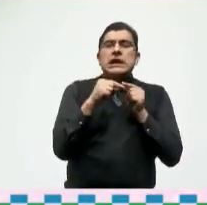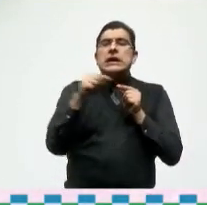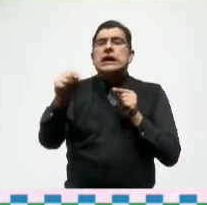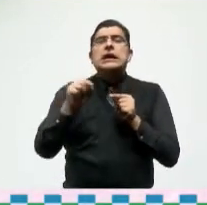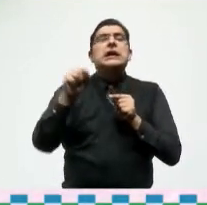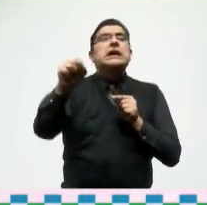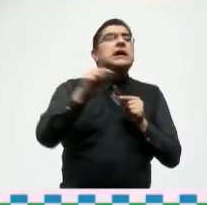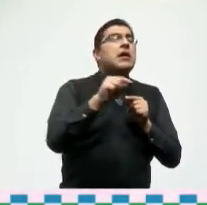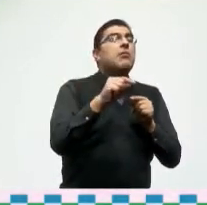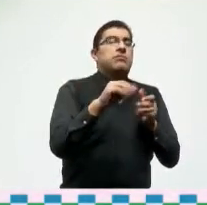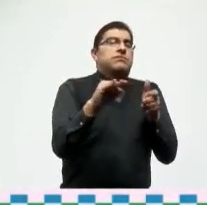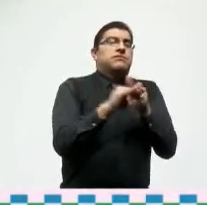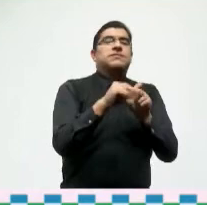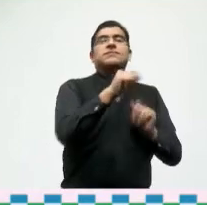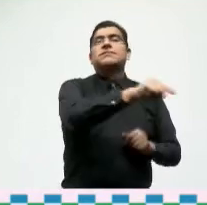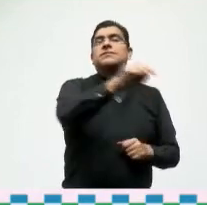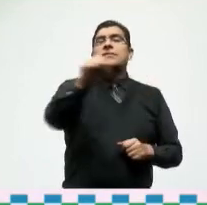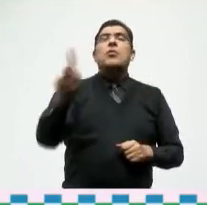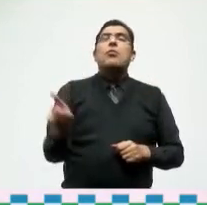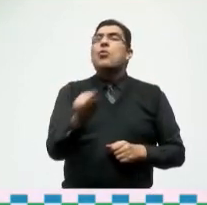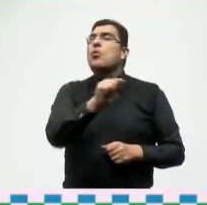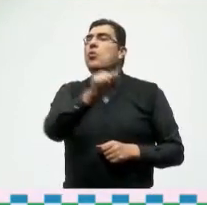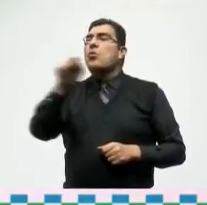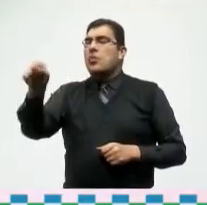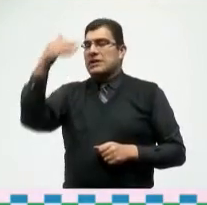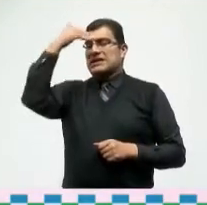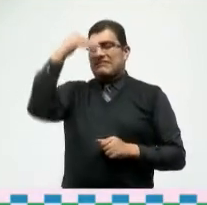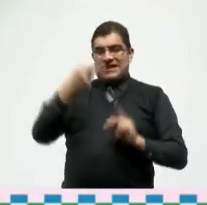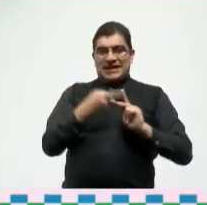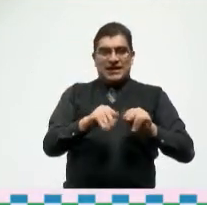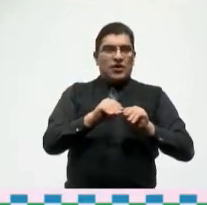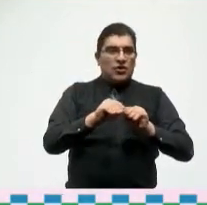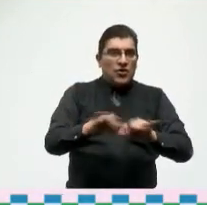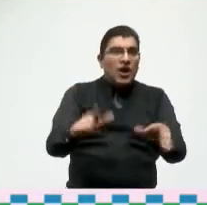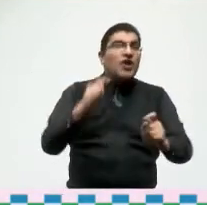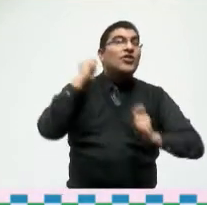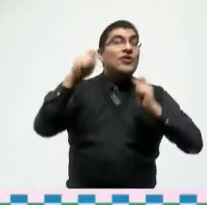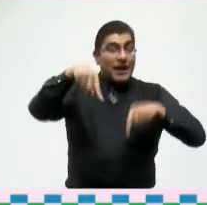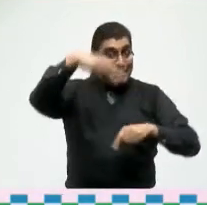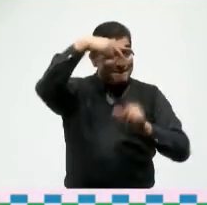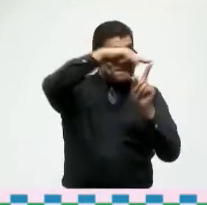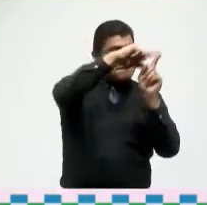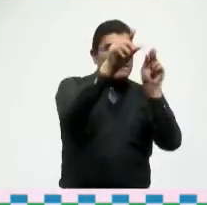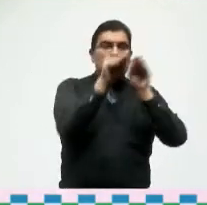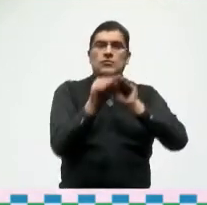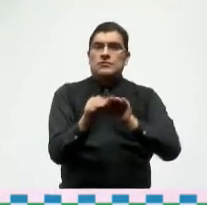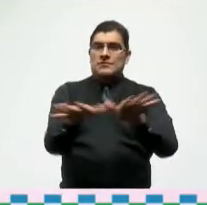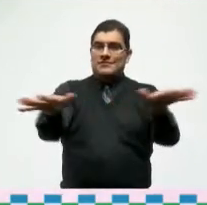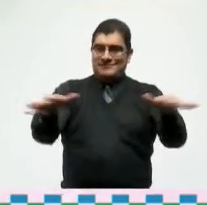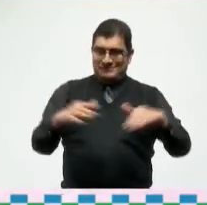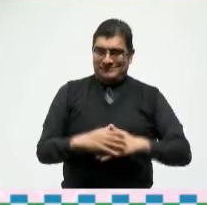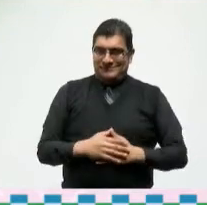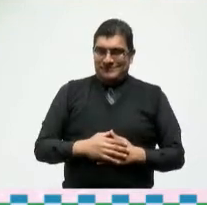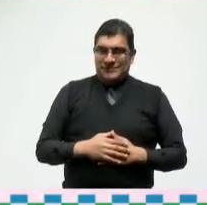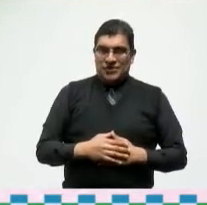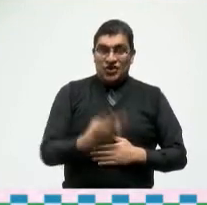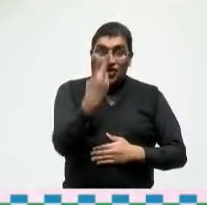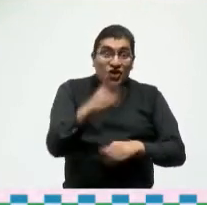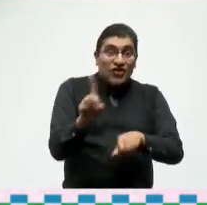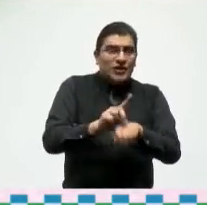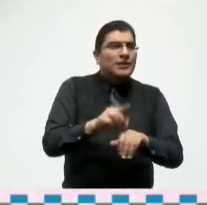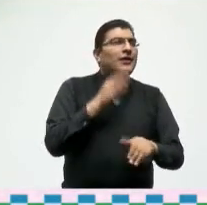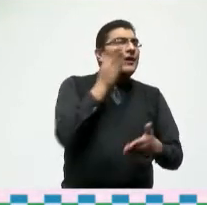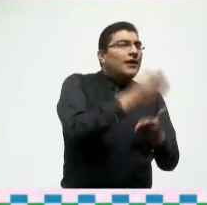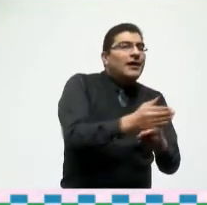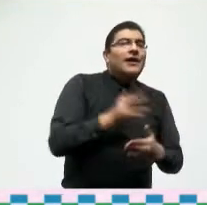a destinos cercanos en el inicio de la actividad turística nacional tendremos dos días para